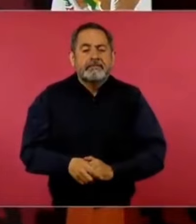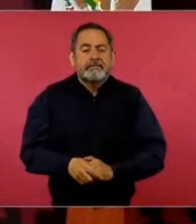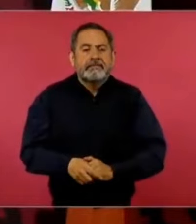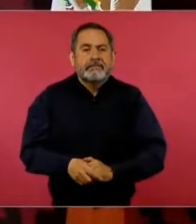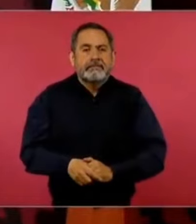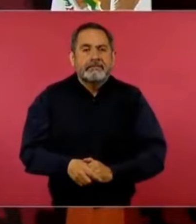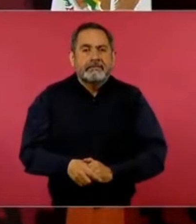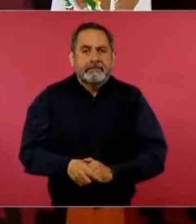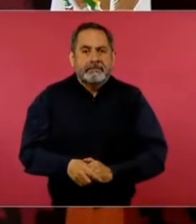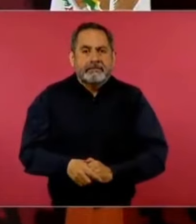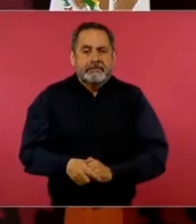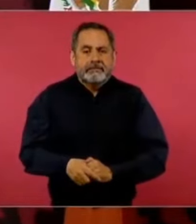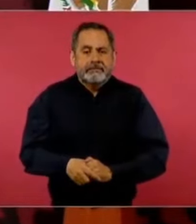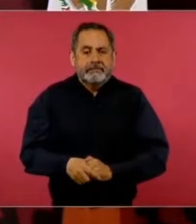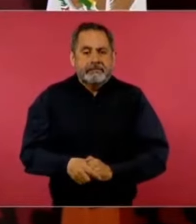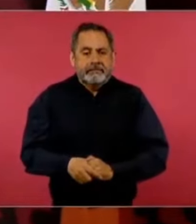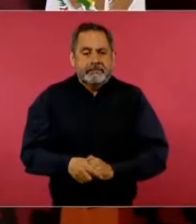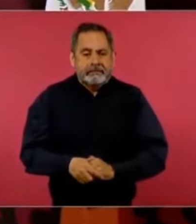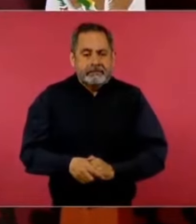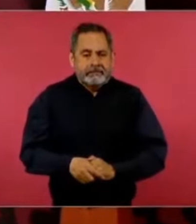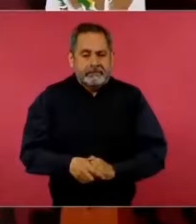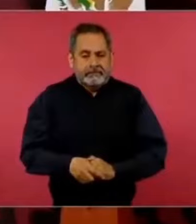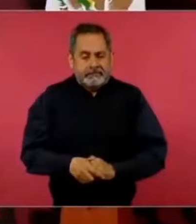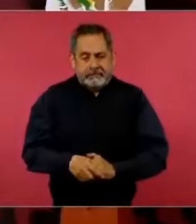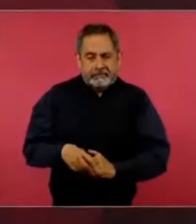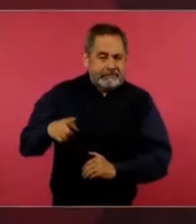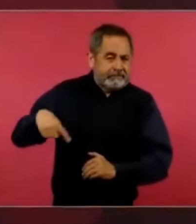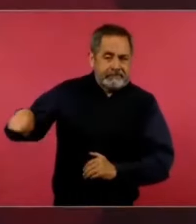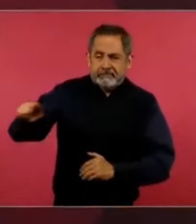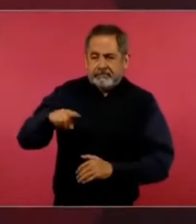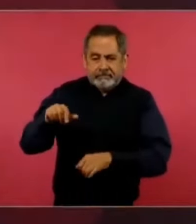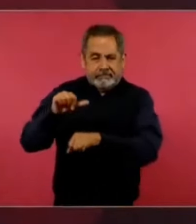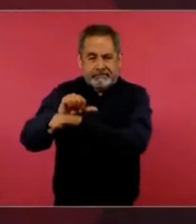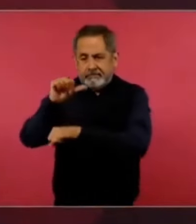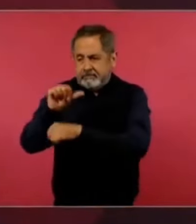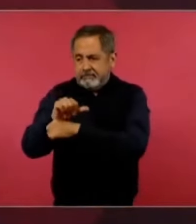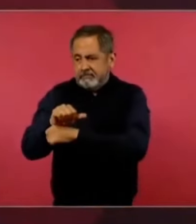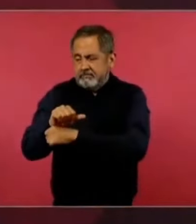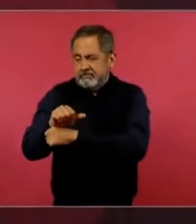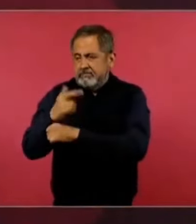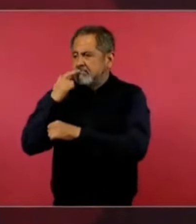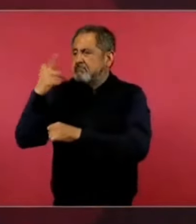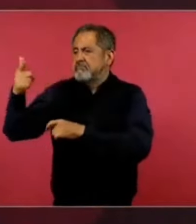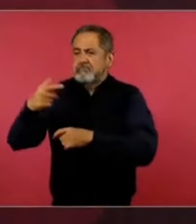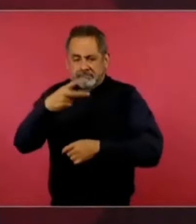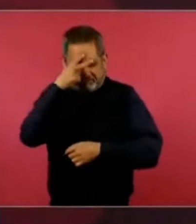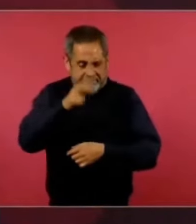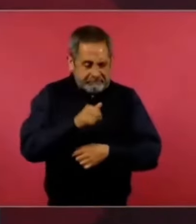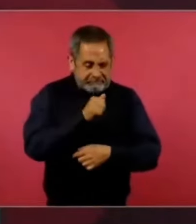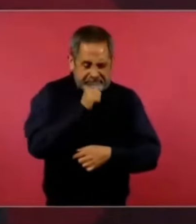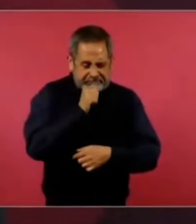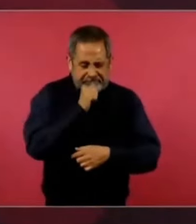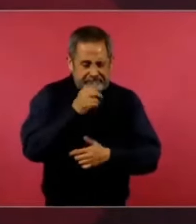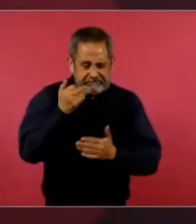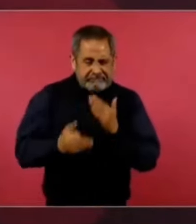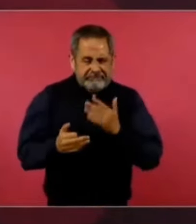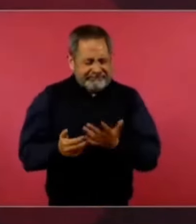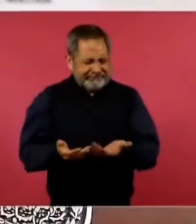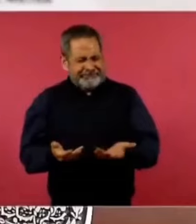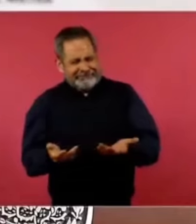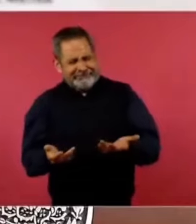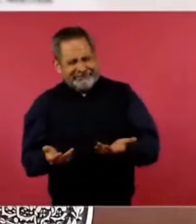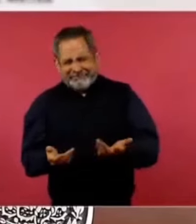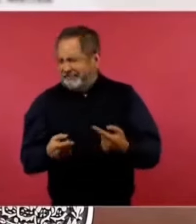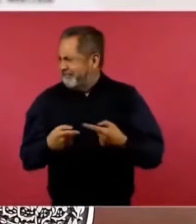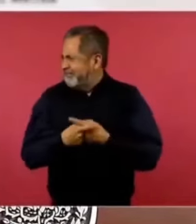es más baja que en México, pero